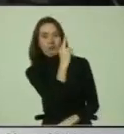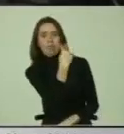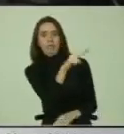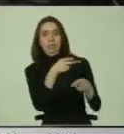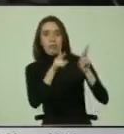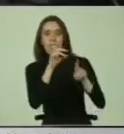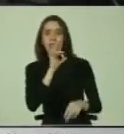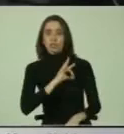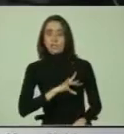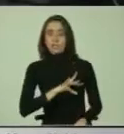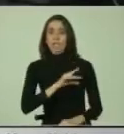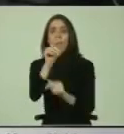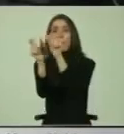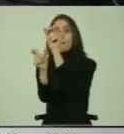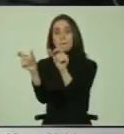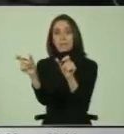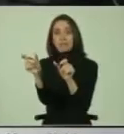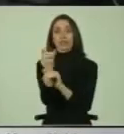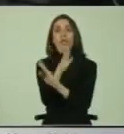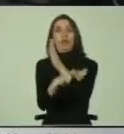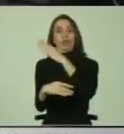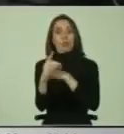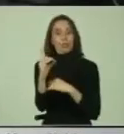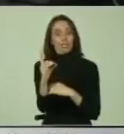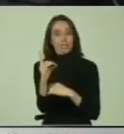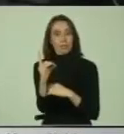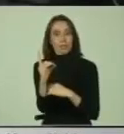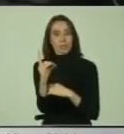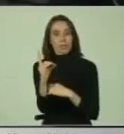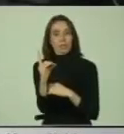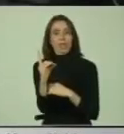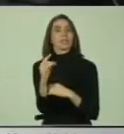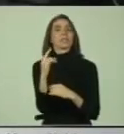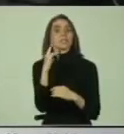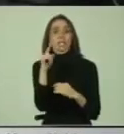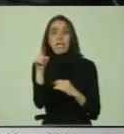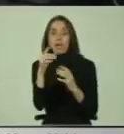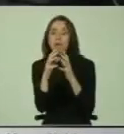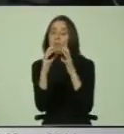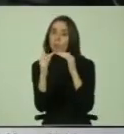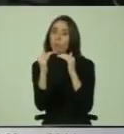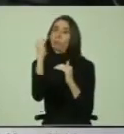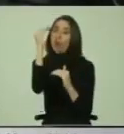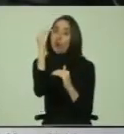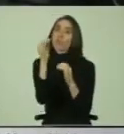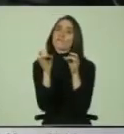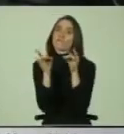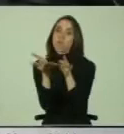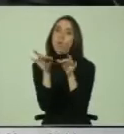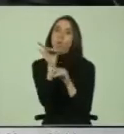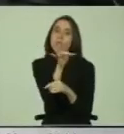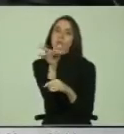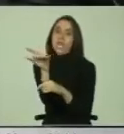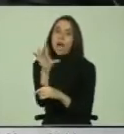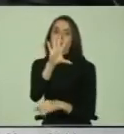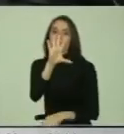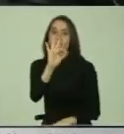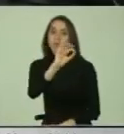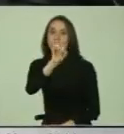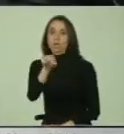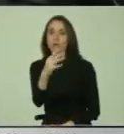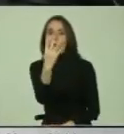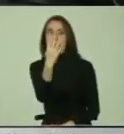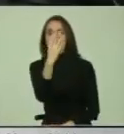en Chile? Las personas con discapacidad fueron percibidas como altamente vulneradas con un 50,4